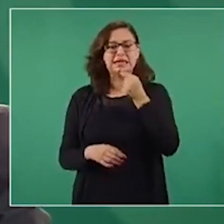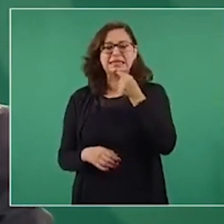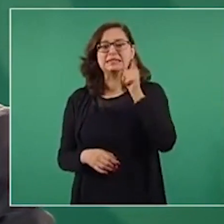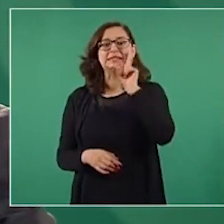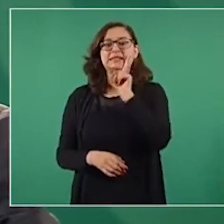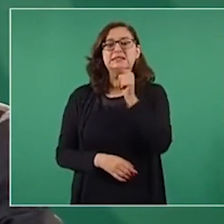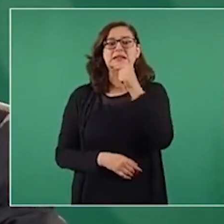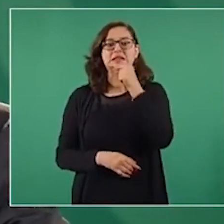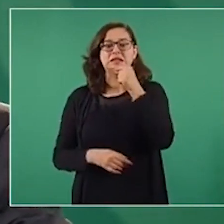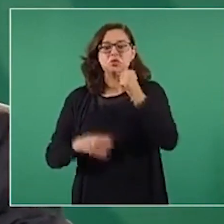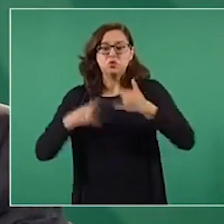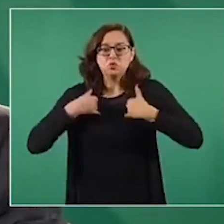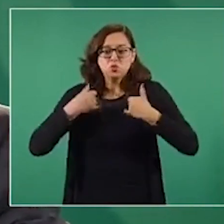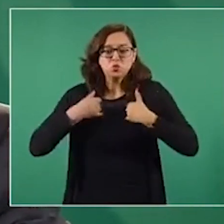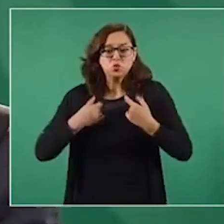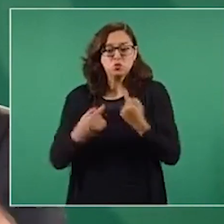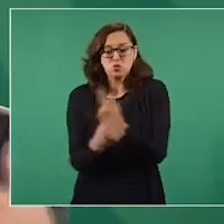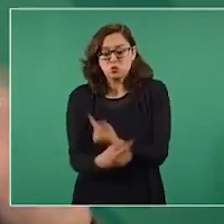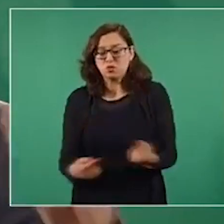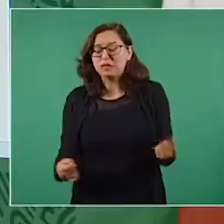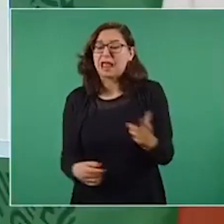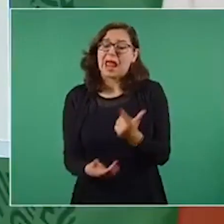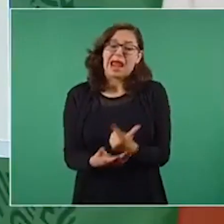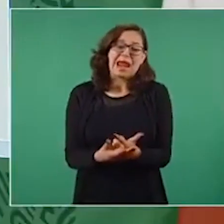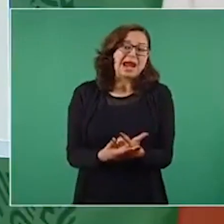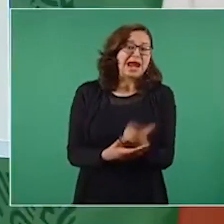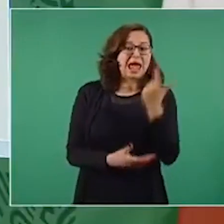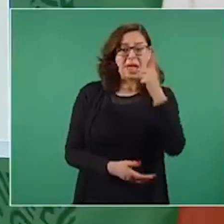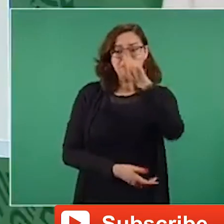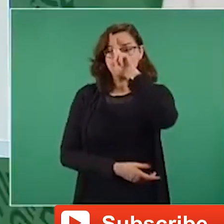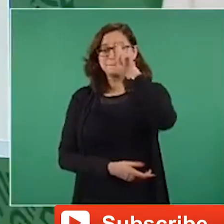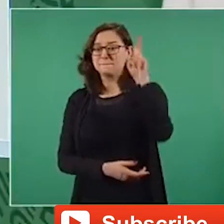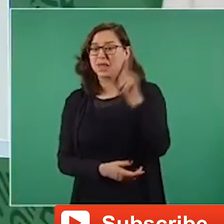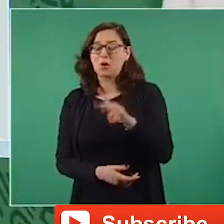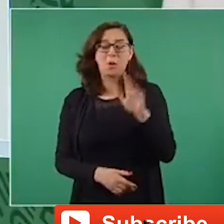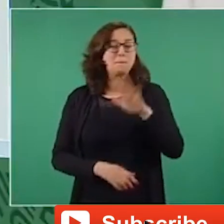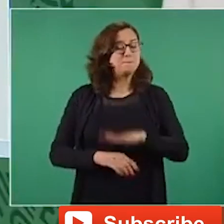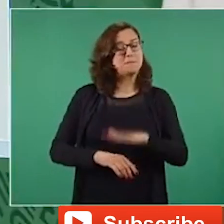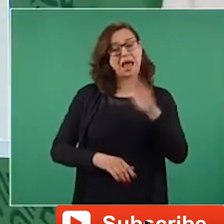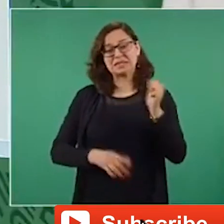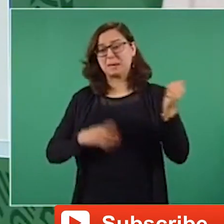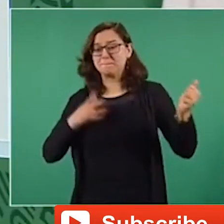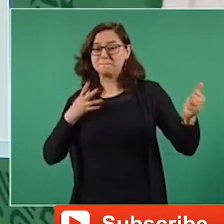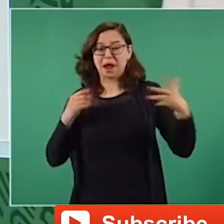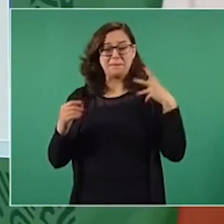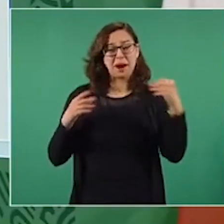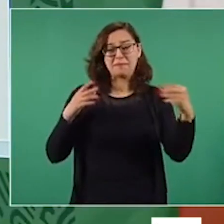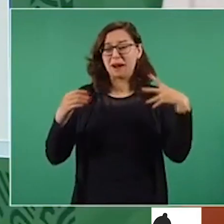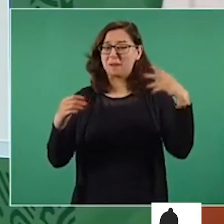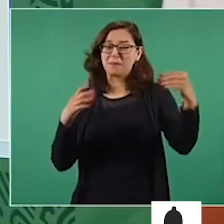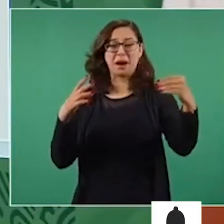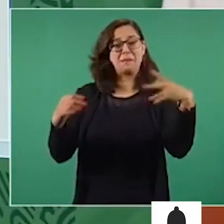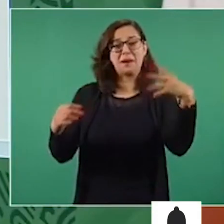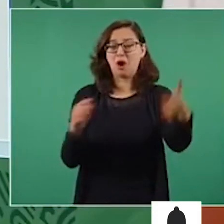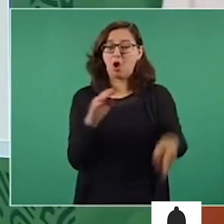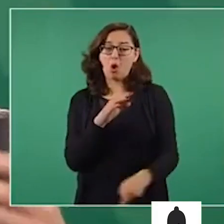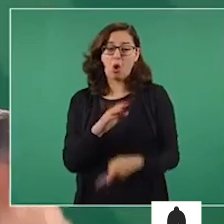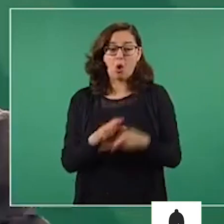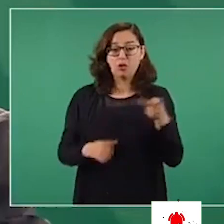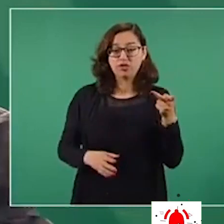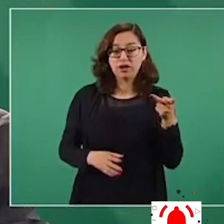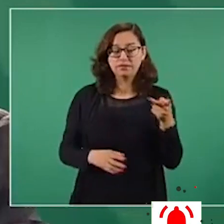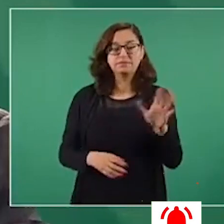a los niños, a los adolescentes o que se pudiera reactivar la epidemia porque se han abierto las escuelas. Por eso, en